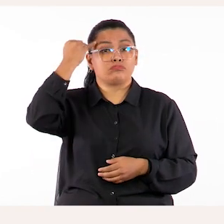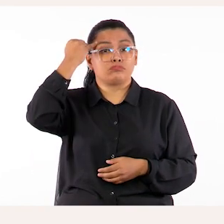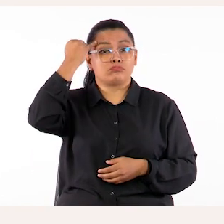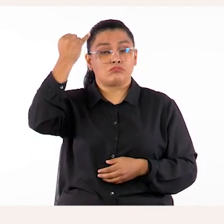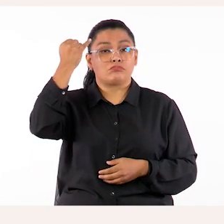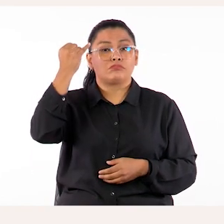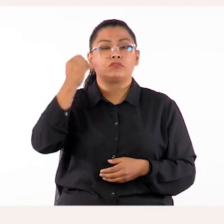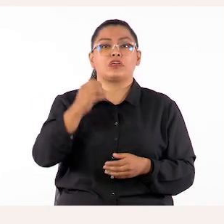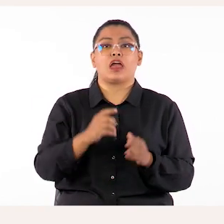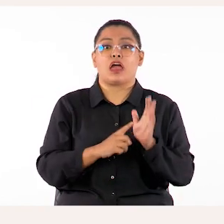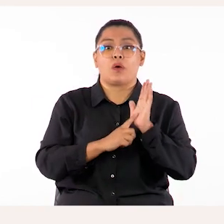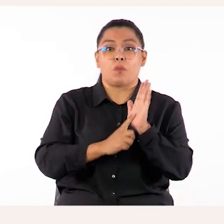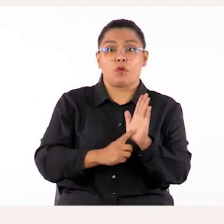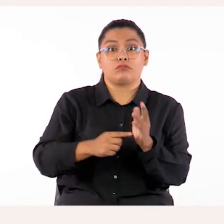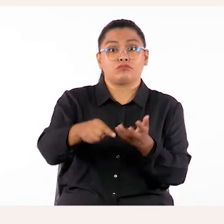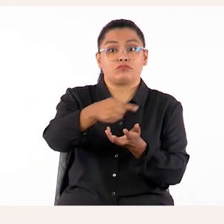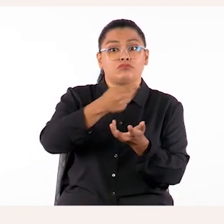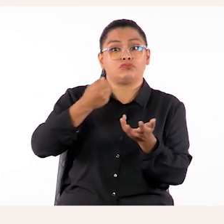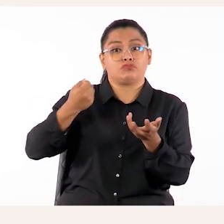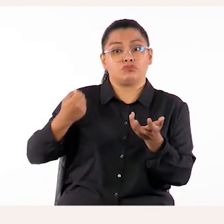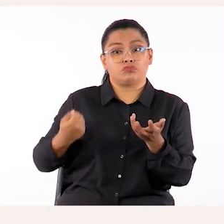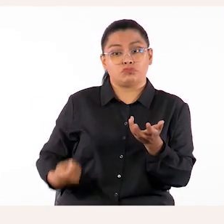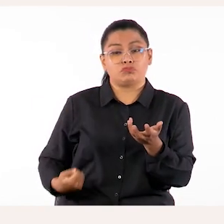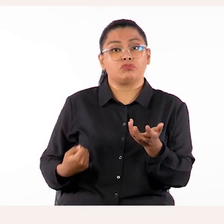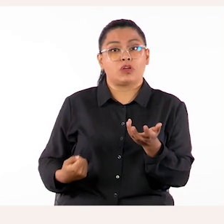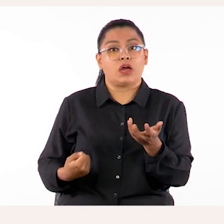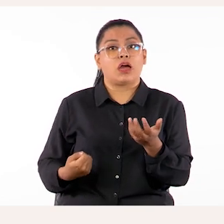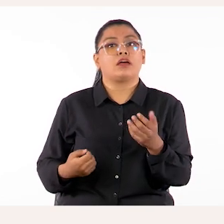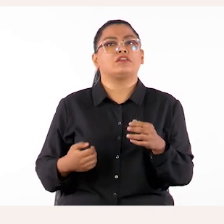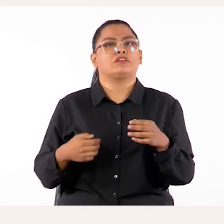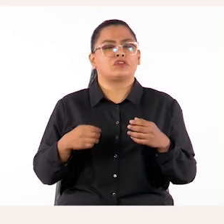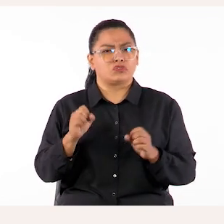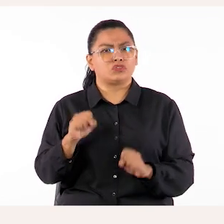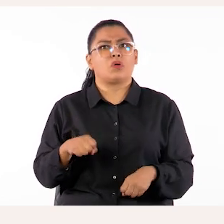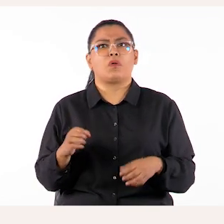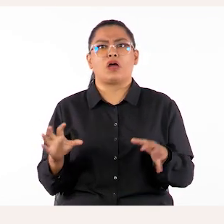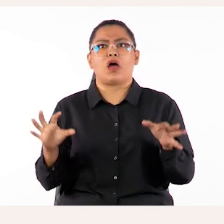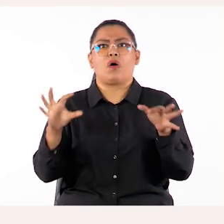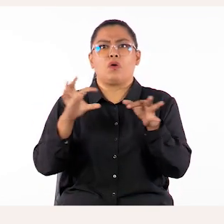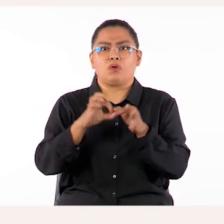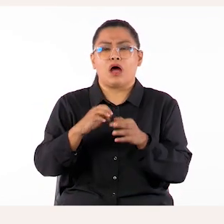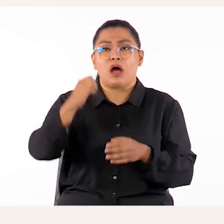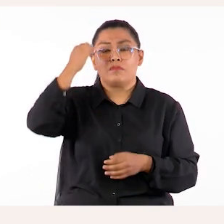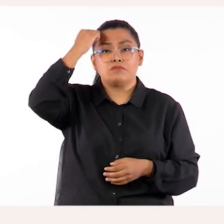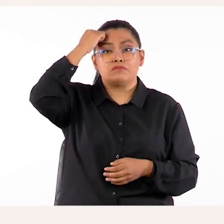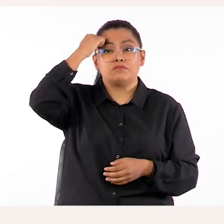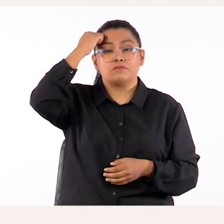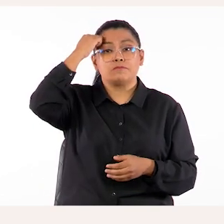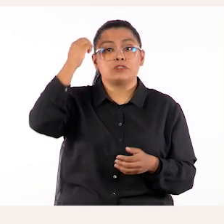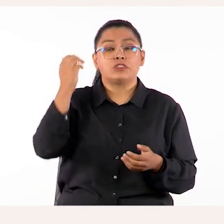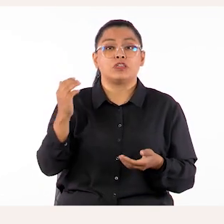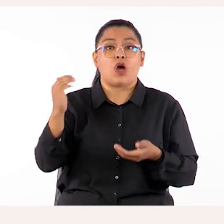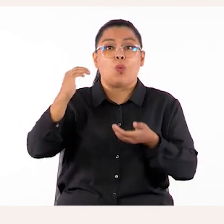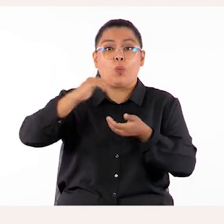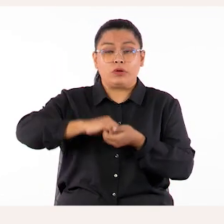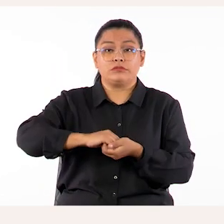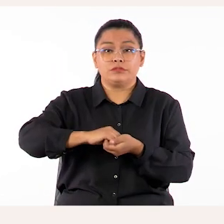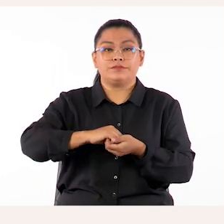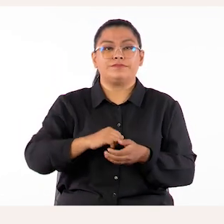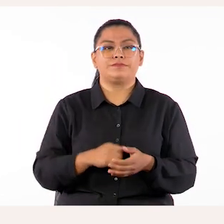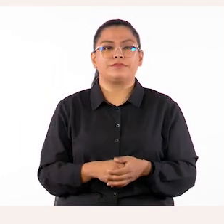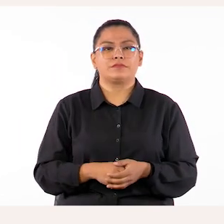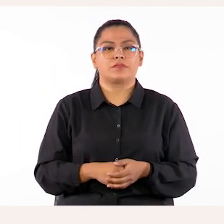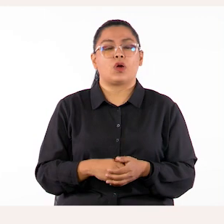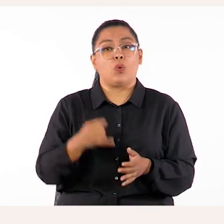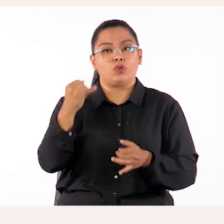le demuestre al estudiante que ha sido el operador en la consecución de su aprendizaje. Y por último, una